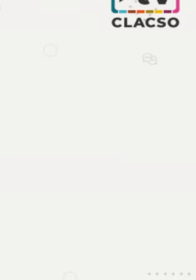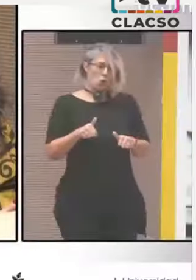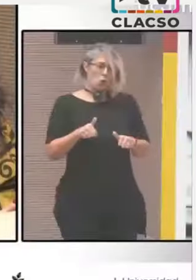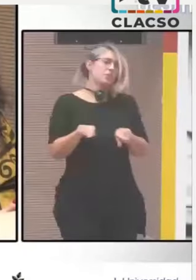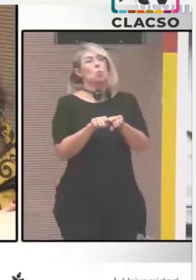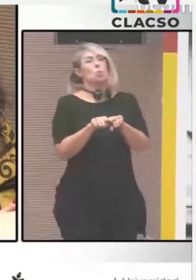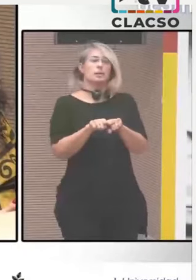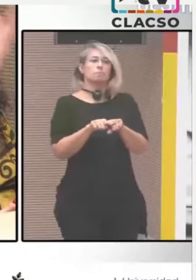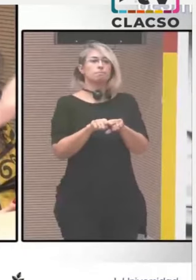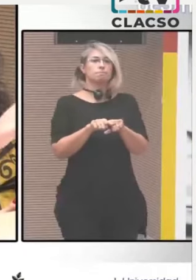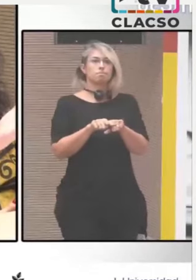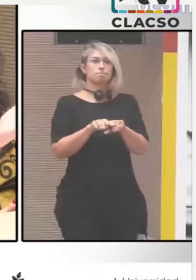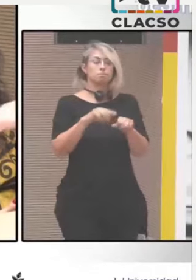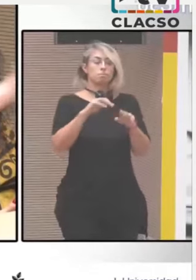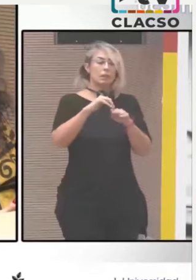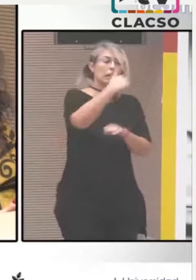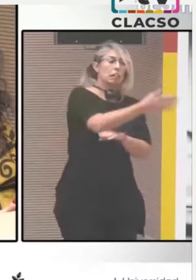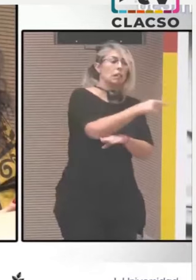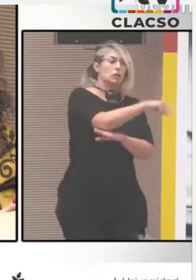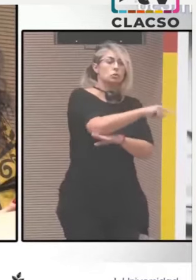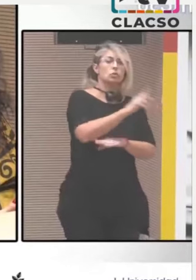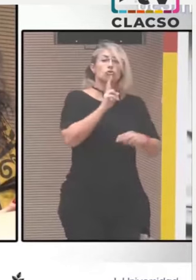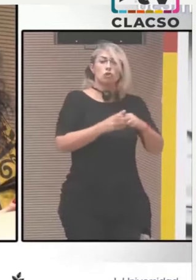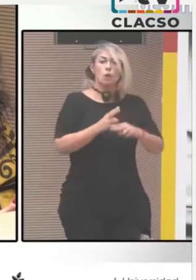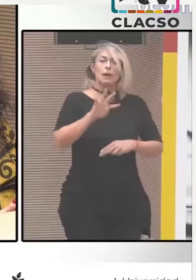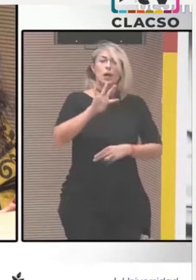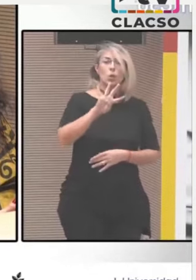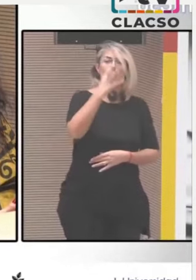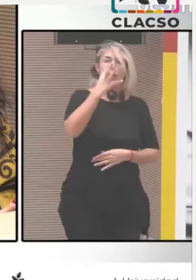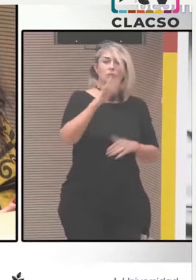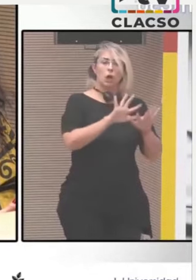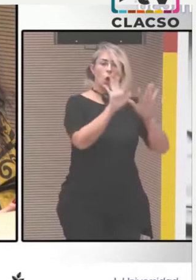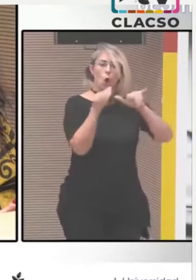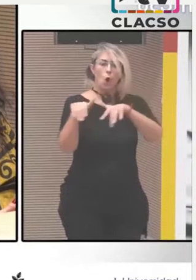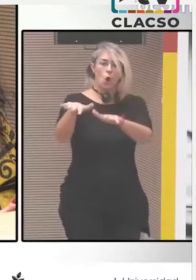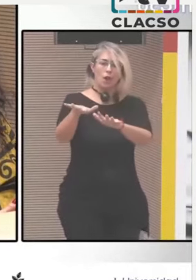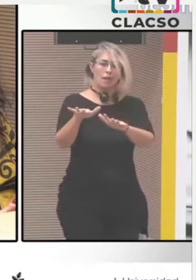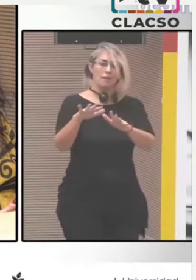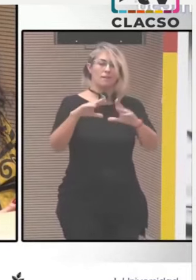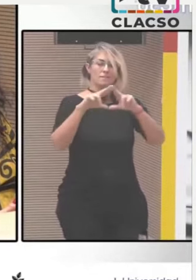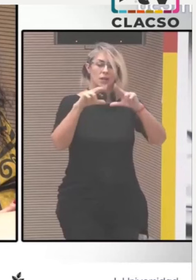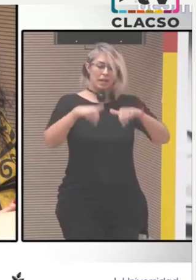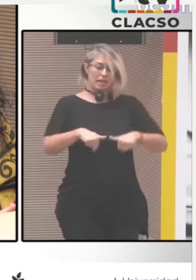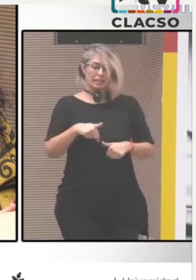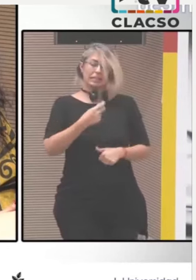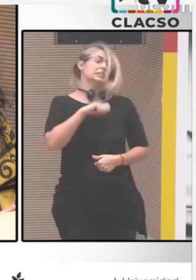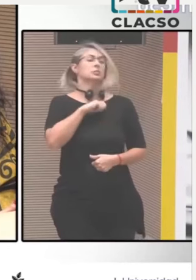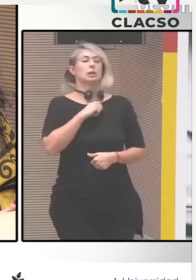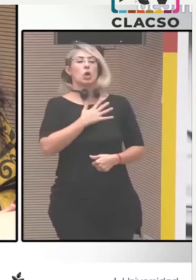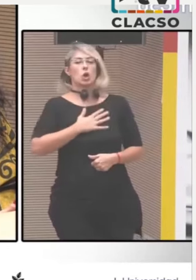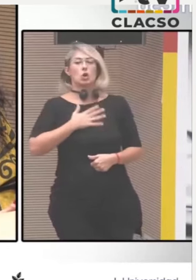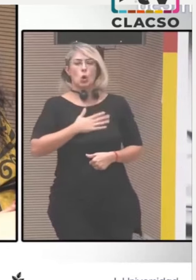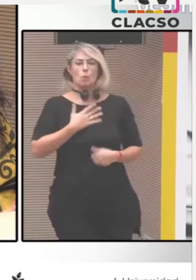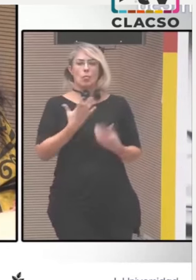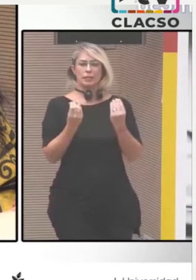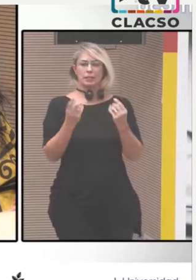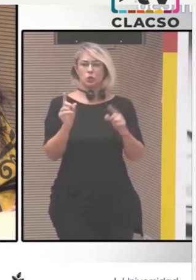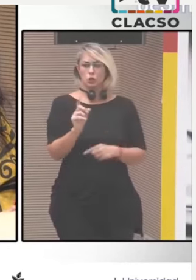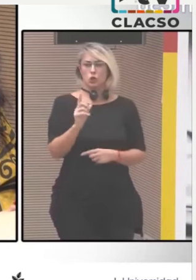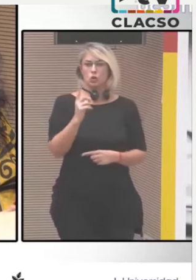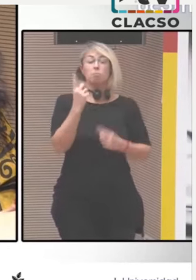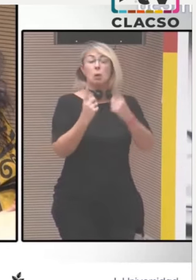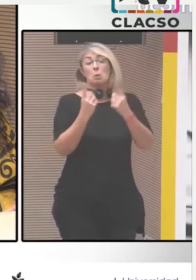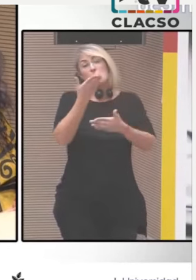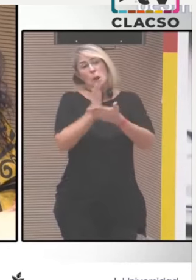ambientalistas, los movimientos de derechos humanos, memoria, derechos humanos, democracia y,